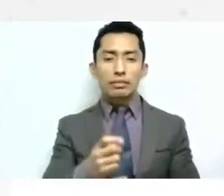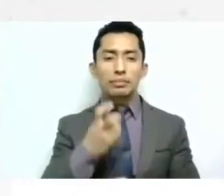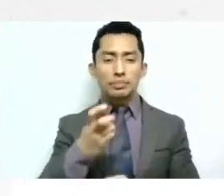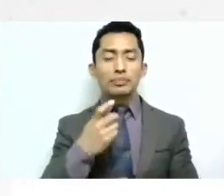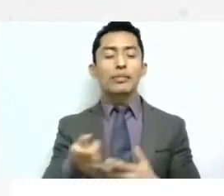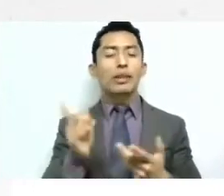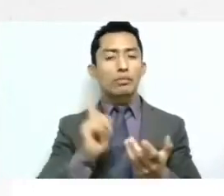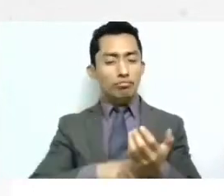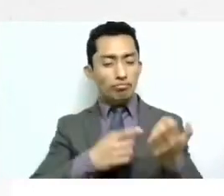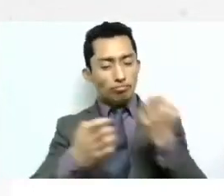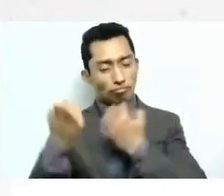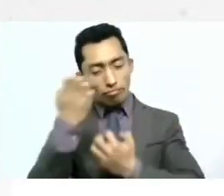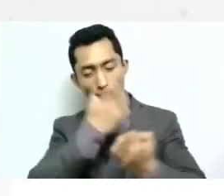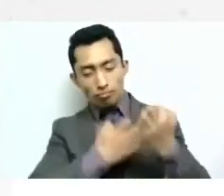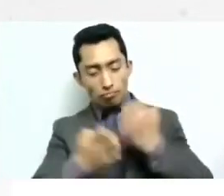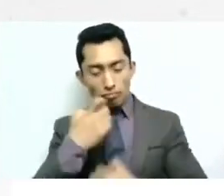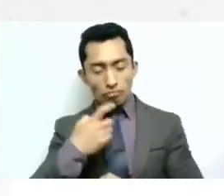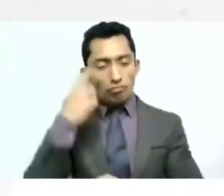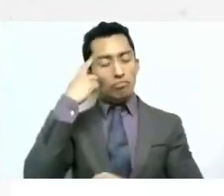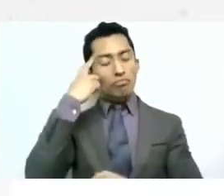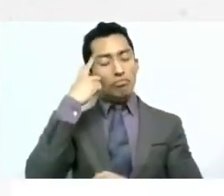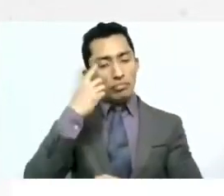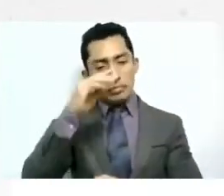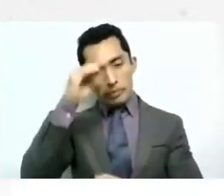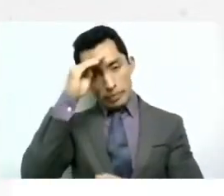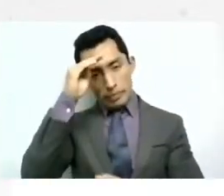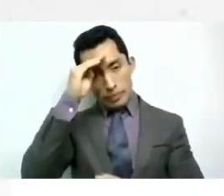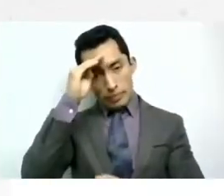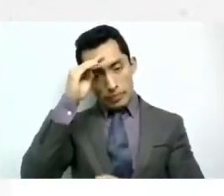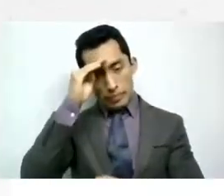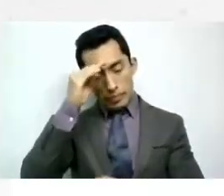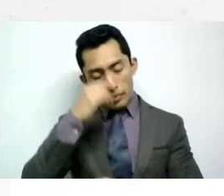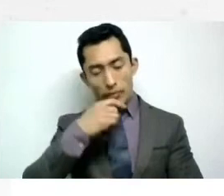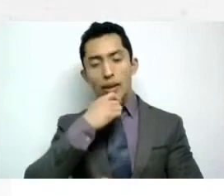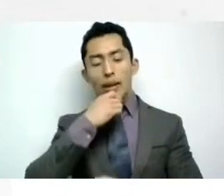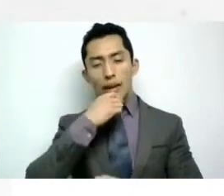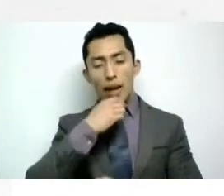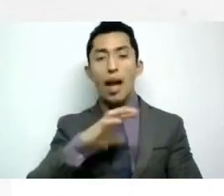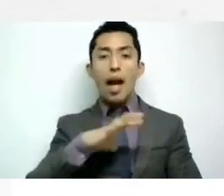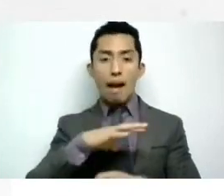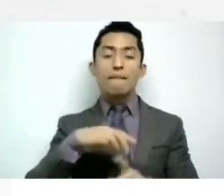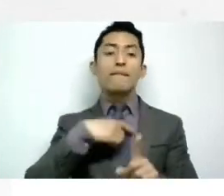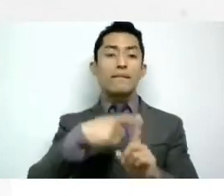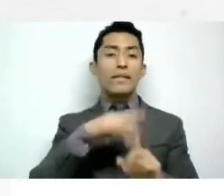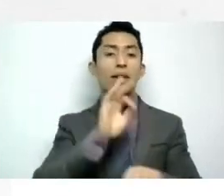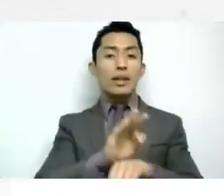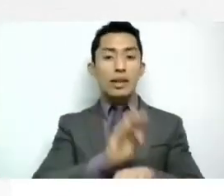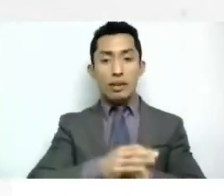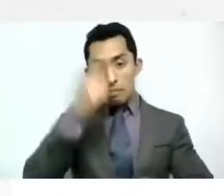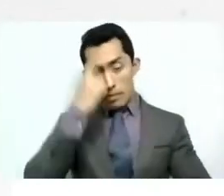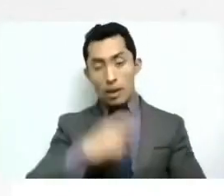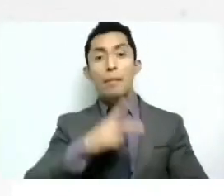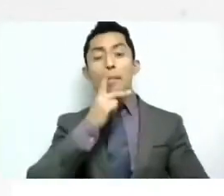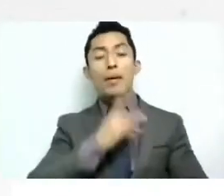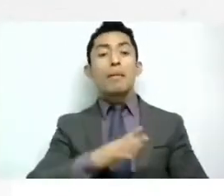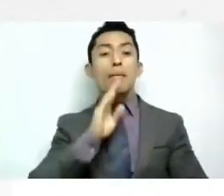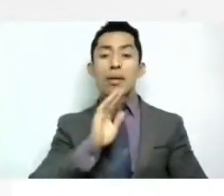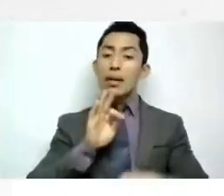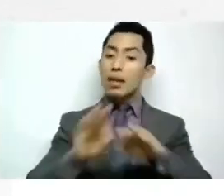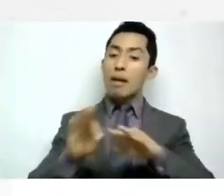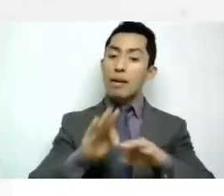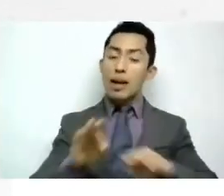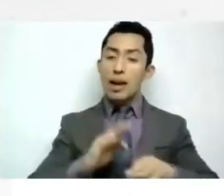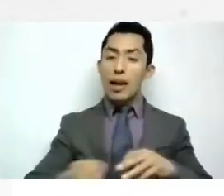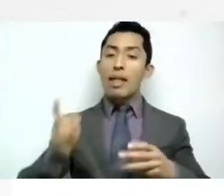análisis y la la ventaja para los padres trabajadores de las guarderías